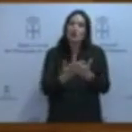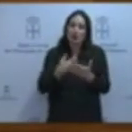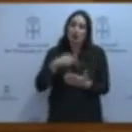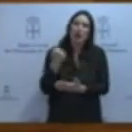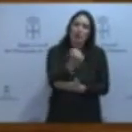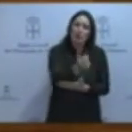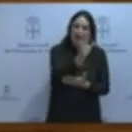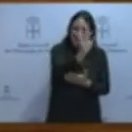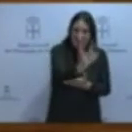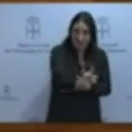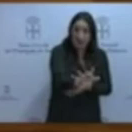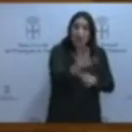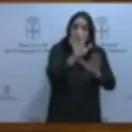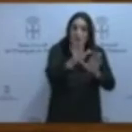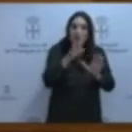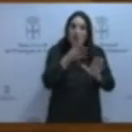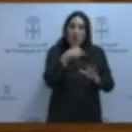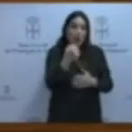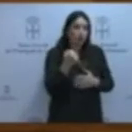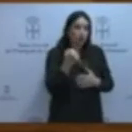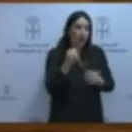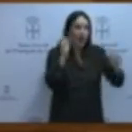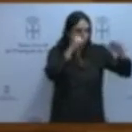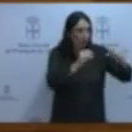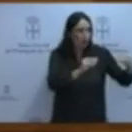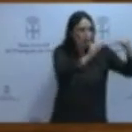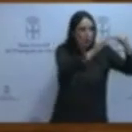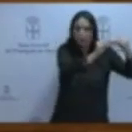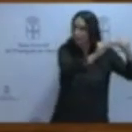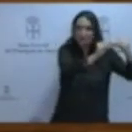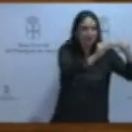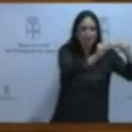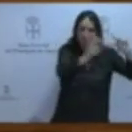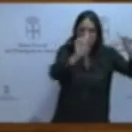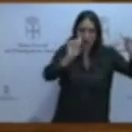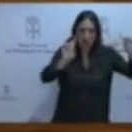de acuerdo en sus ideas con la educación, sino porque ustedes